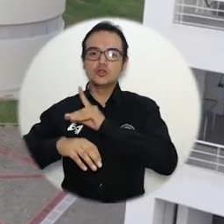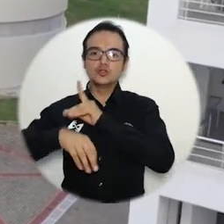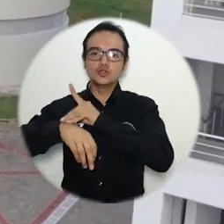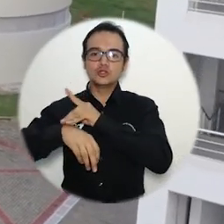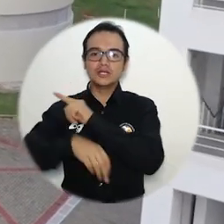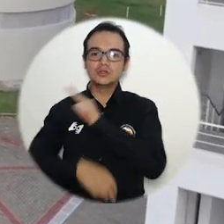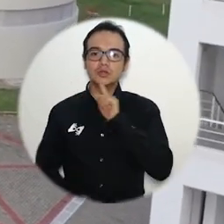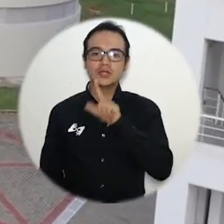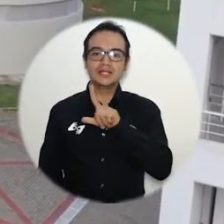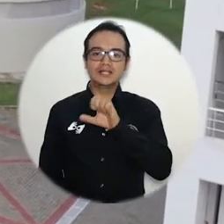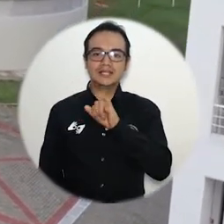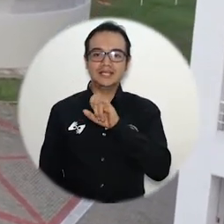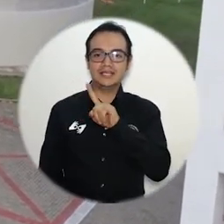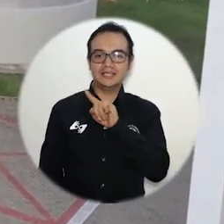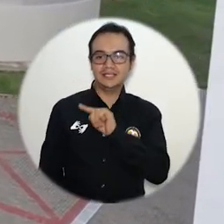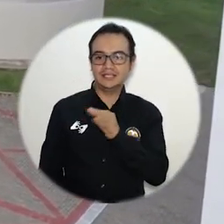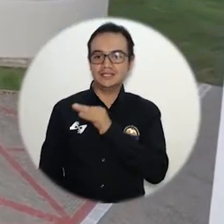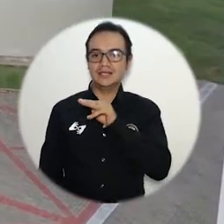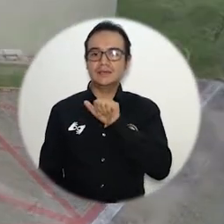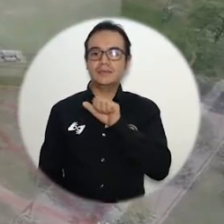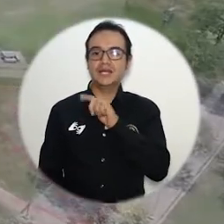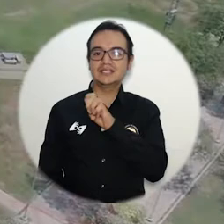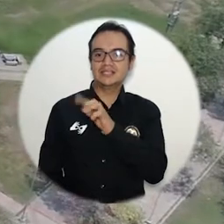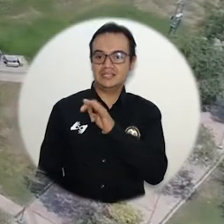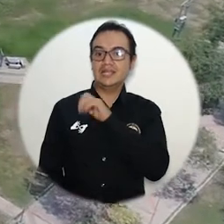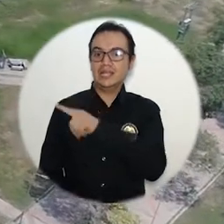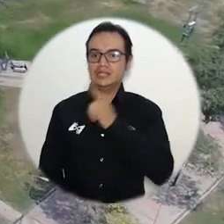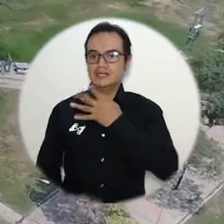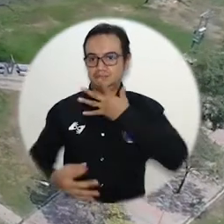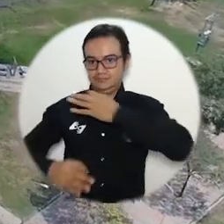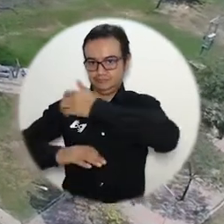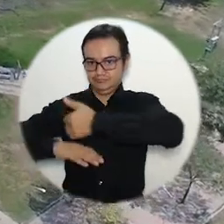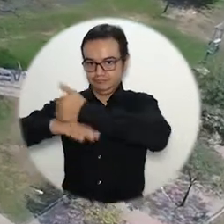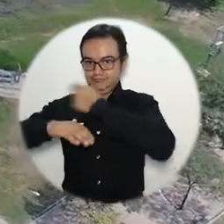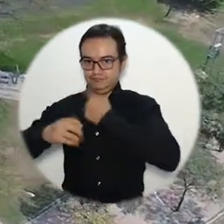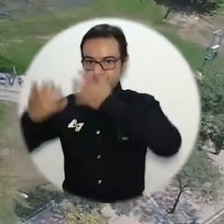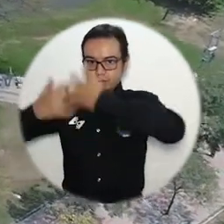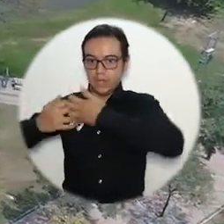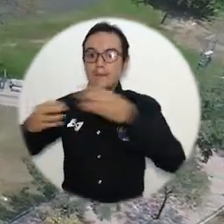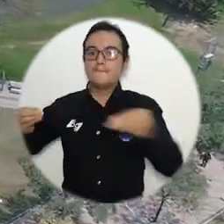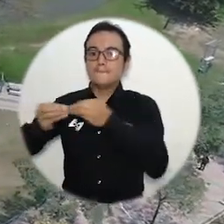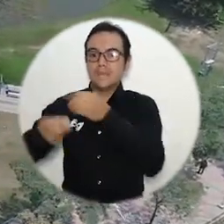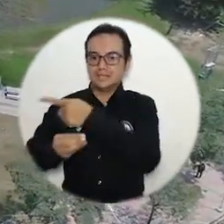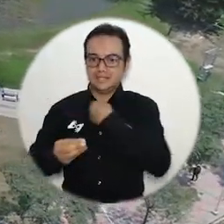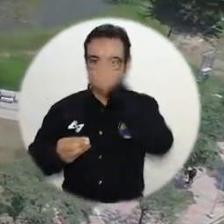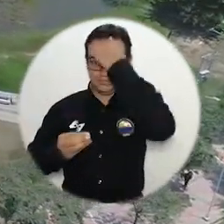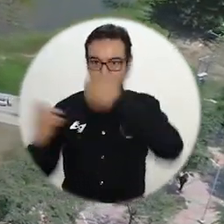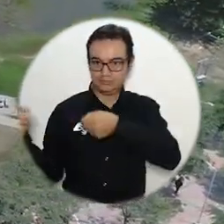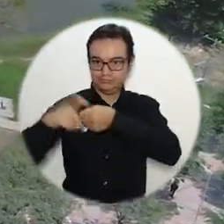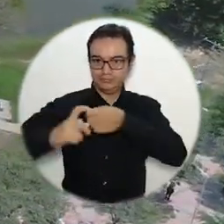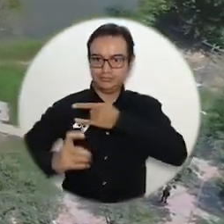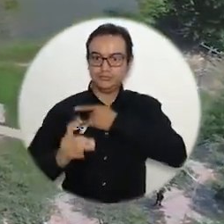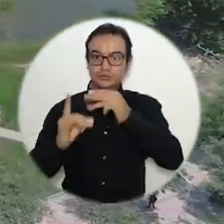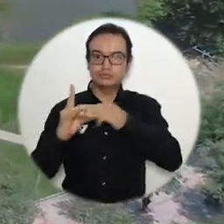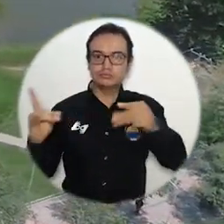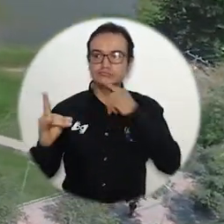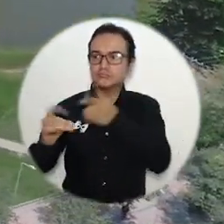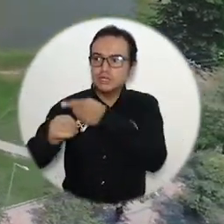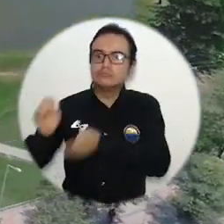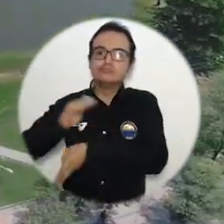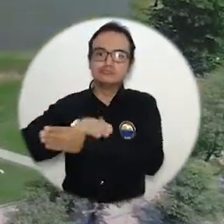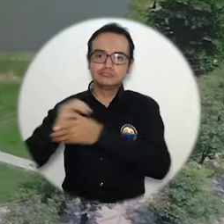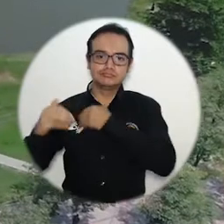la doctora Leidis Maestre Matos, directora de la empresa y docente de la institución, para terminar el desarrollo del aplicativo que hoy es ejemplo de